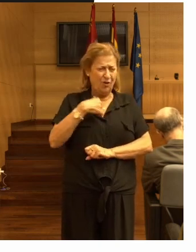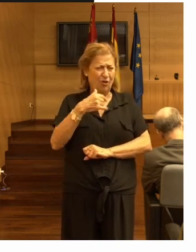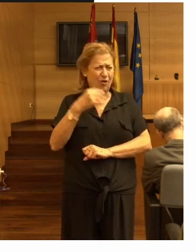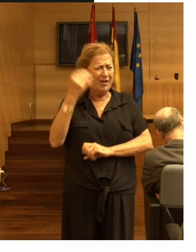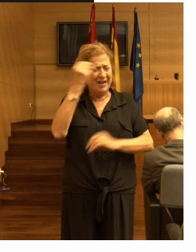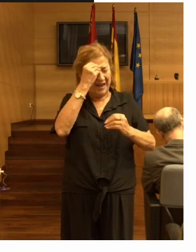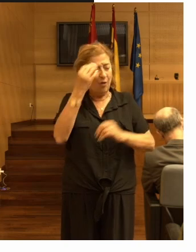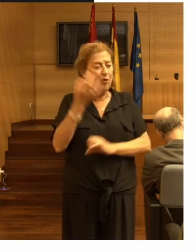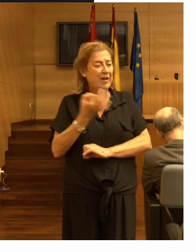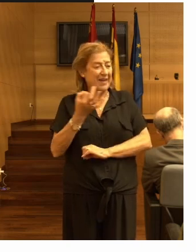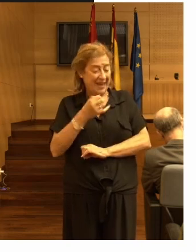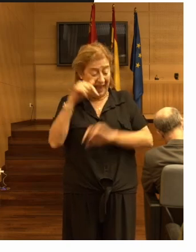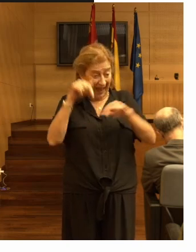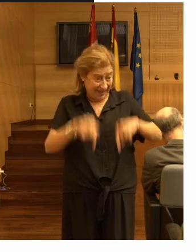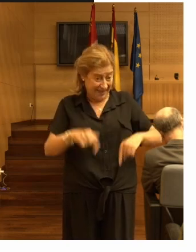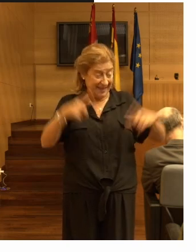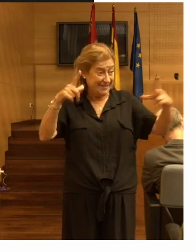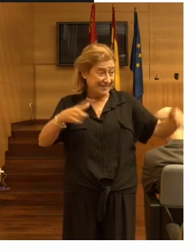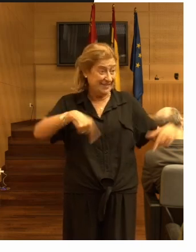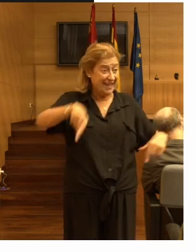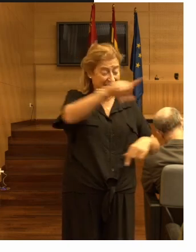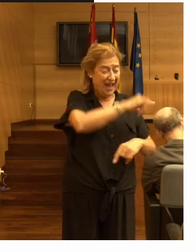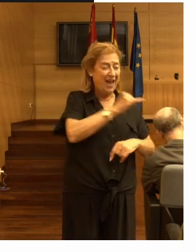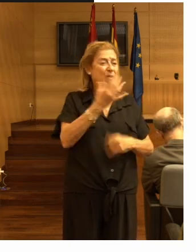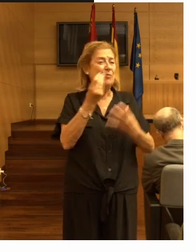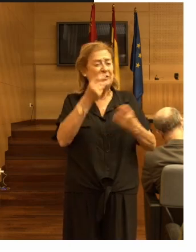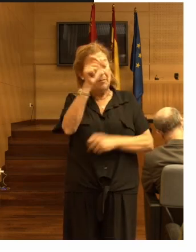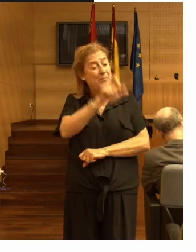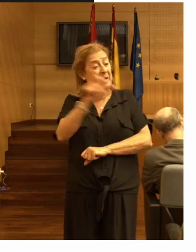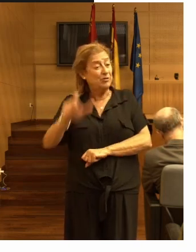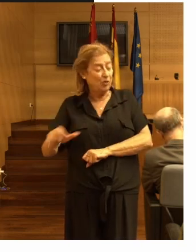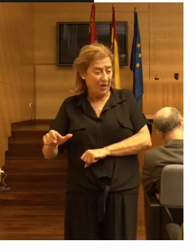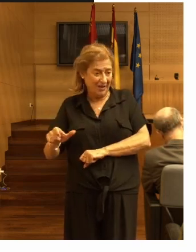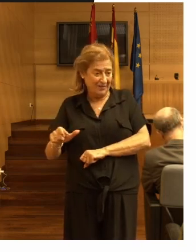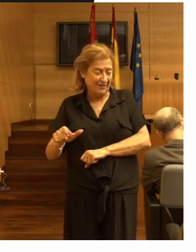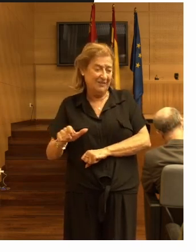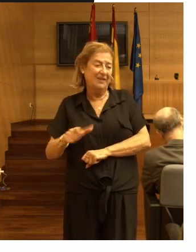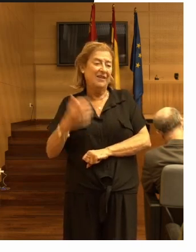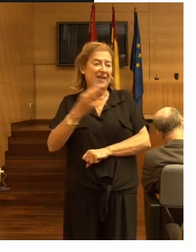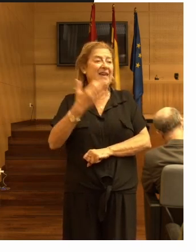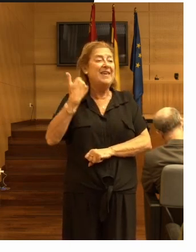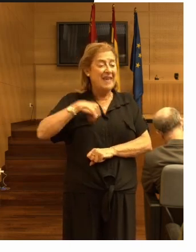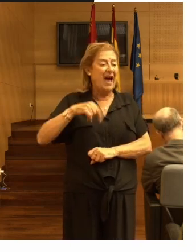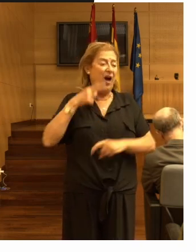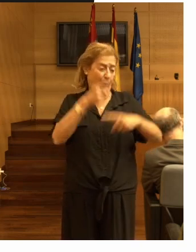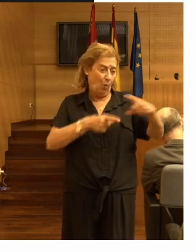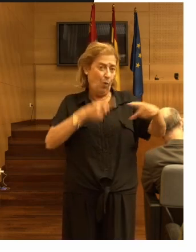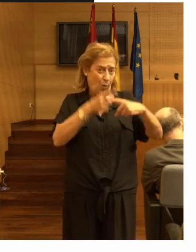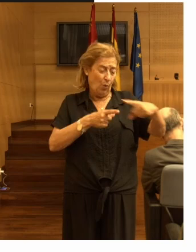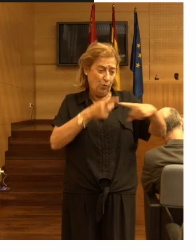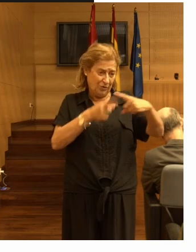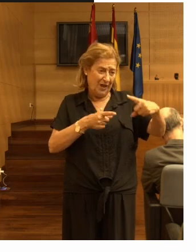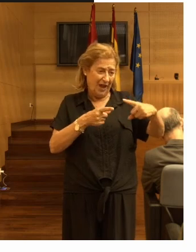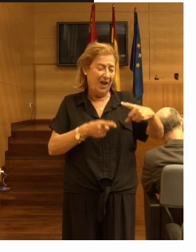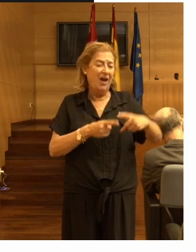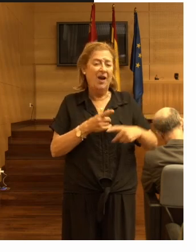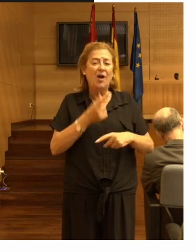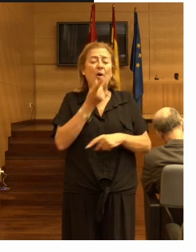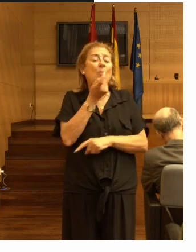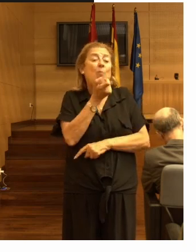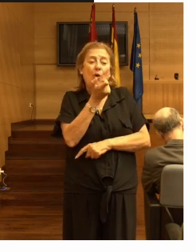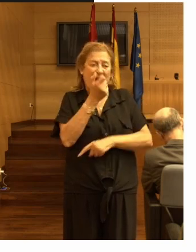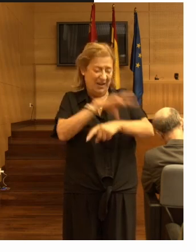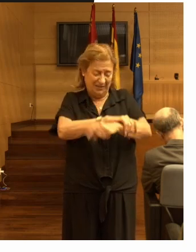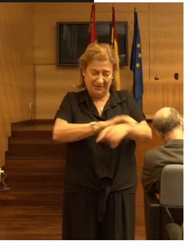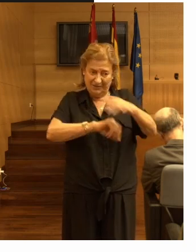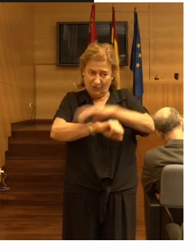creo que aquí en esta sala hay muchísimas personas que ya están utilizando muy poquitas